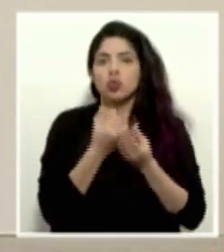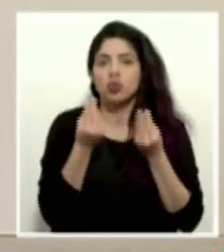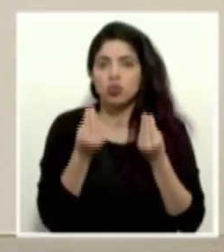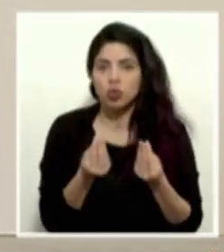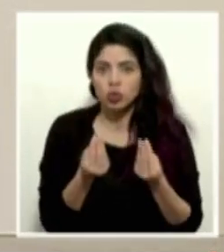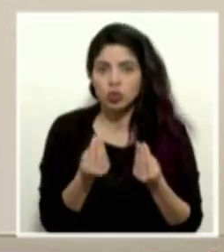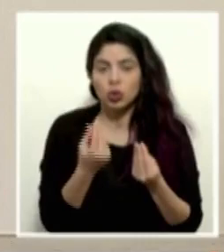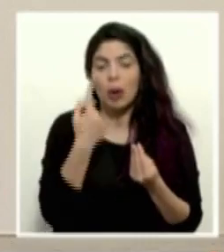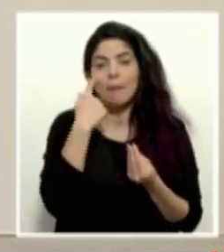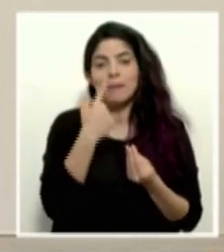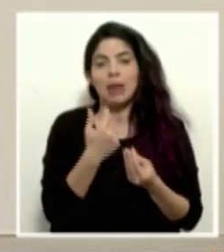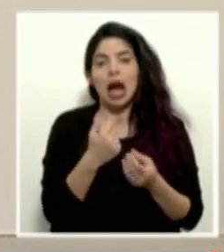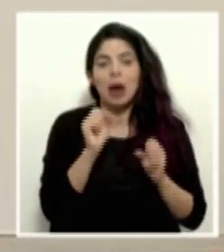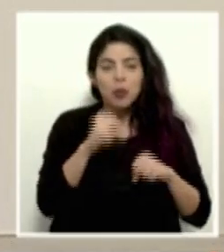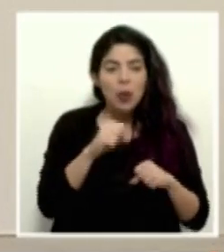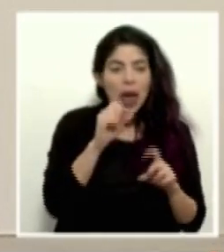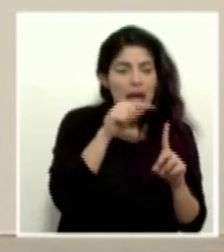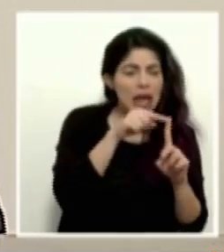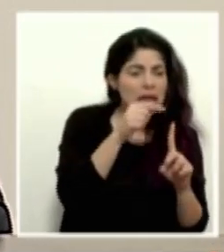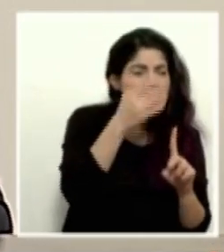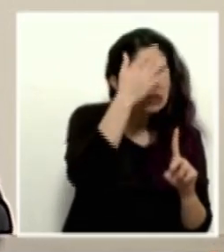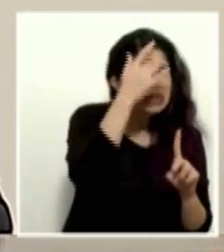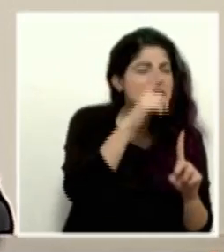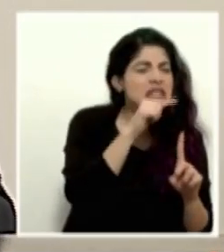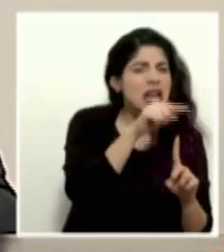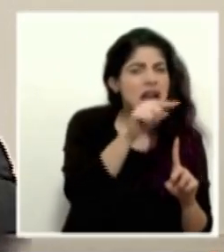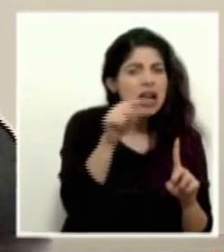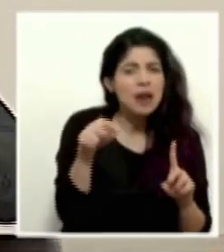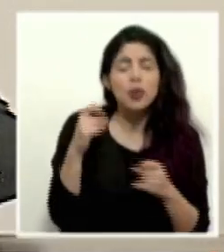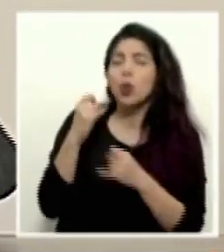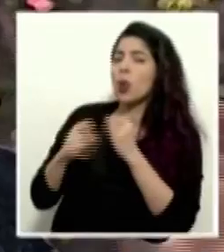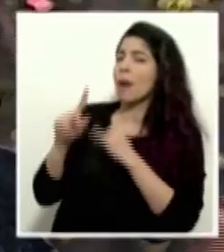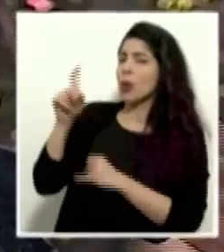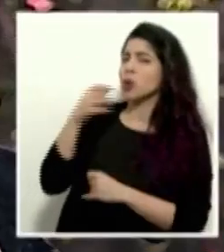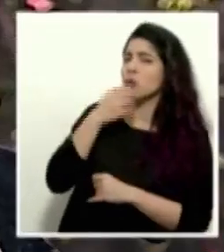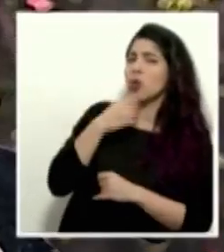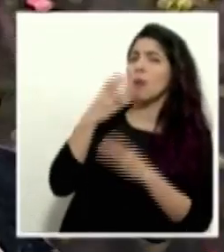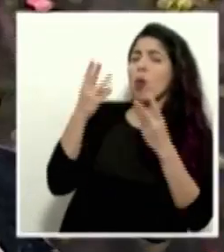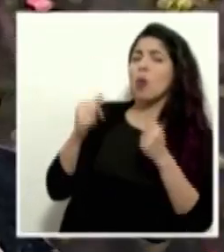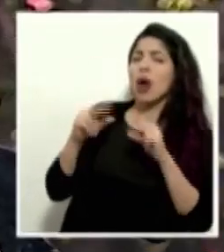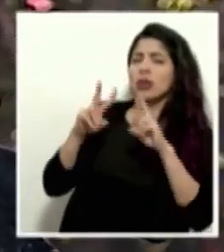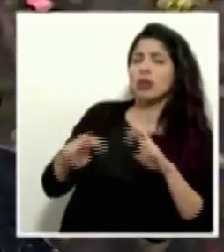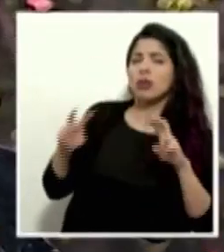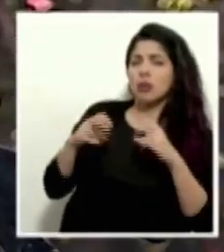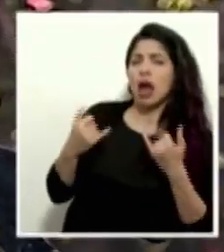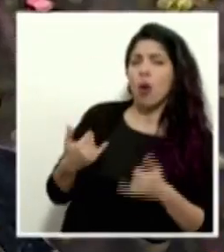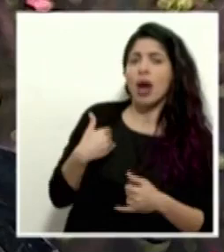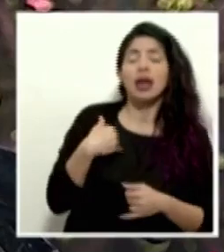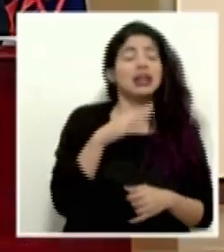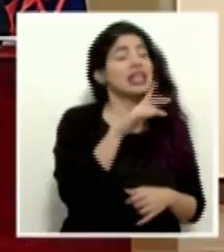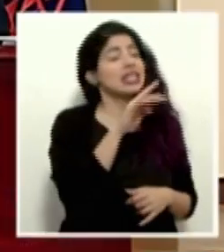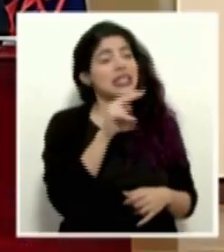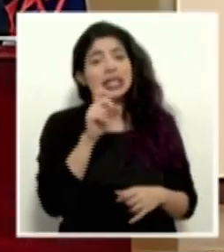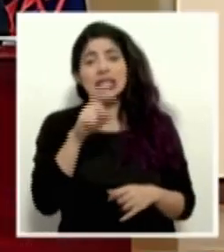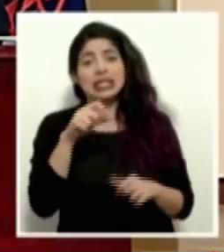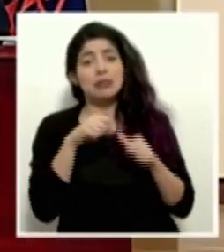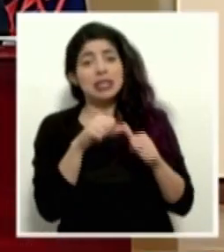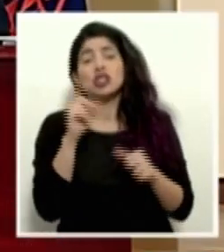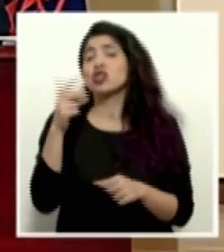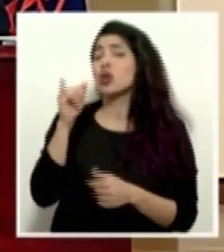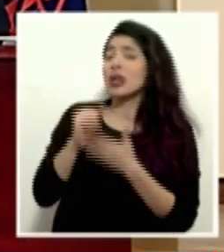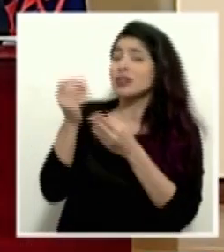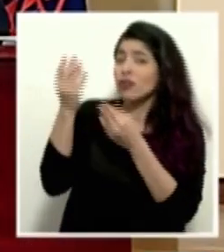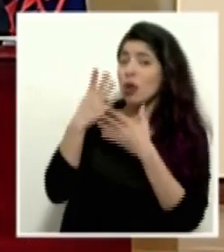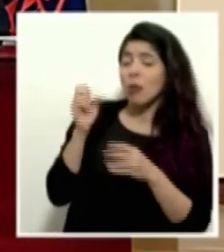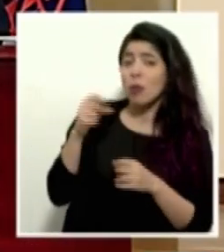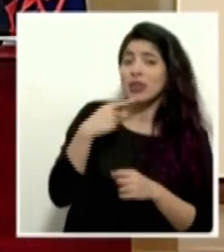poder ayudar a recuperar la trazabilidad. Una última consulta, don Román, ¿cuántas pruebas tenemos en este momento? Cristin, debemos continuar. Sí, nada más ese